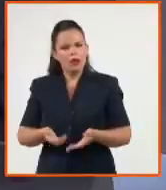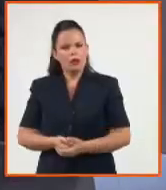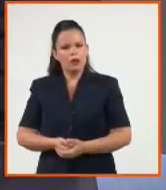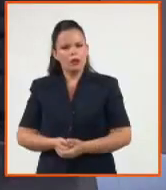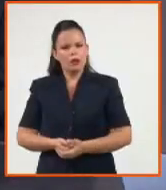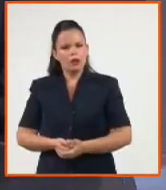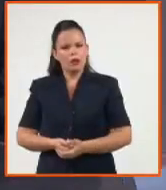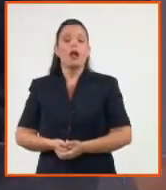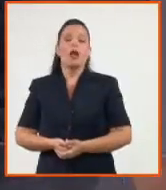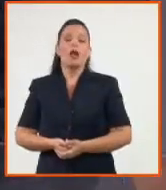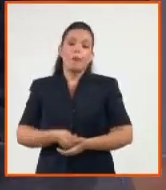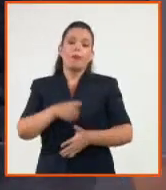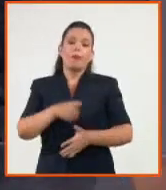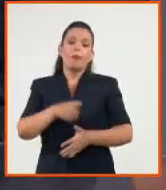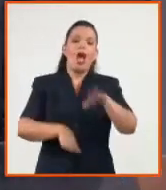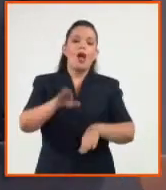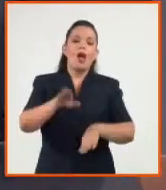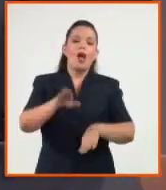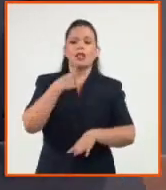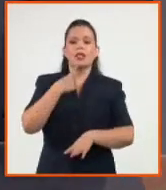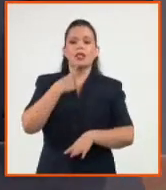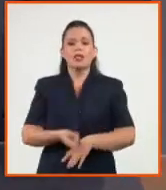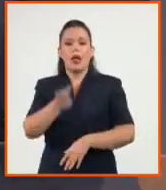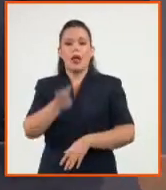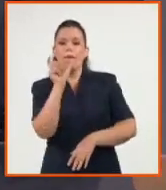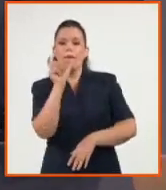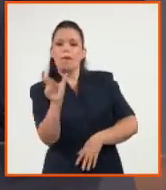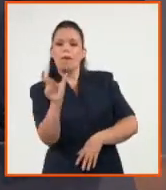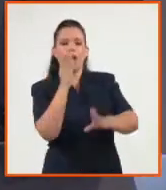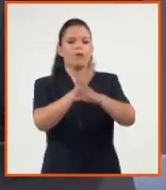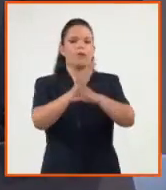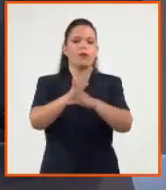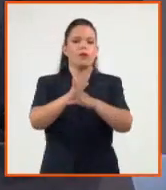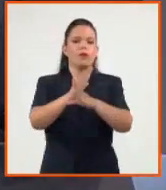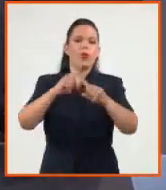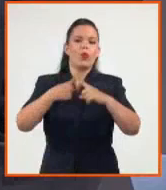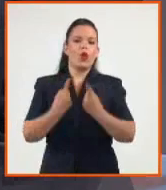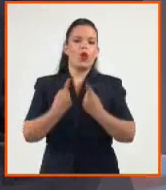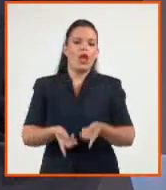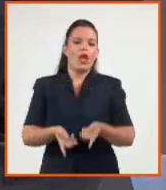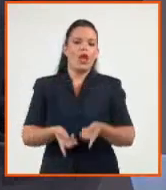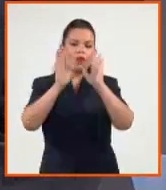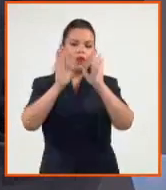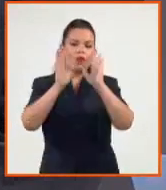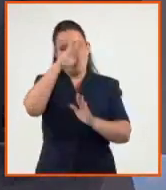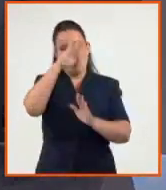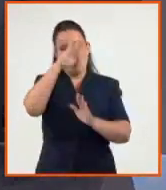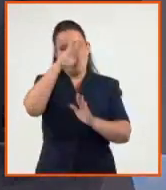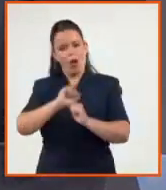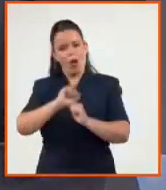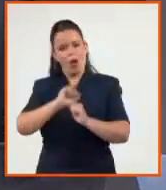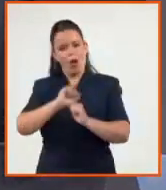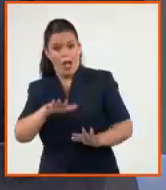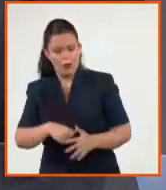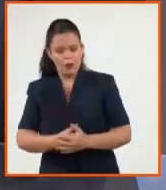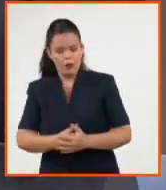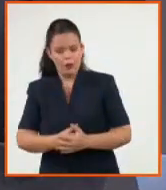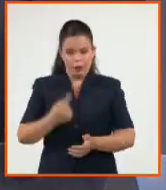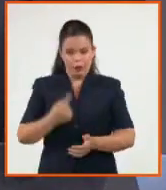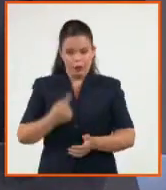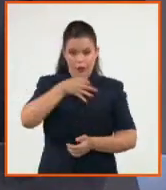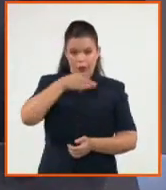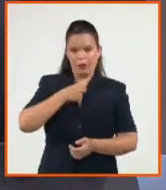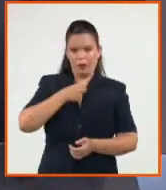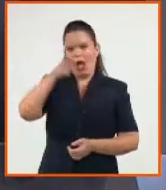cuando se toca a Cuba, pero por ejemplo, en consonancia con lo que tú planteabas, Alemania, desde el 2017